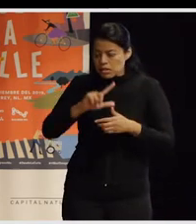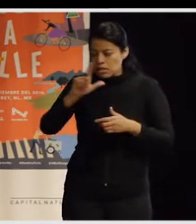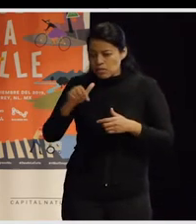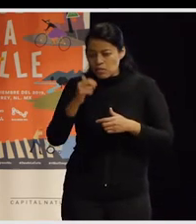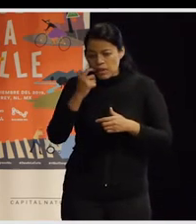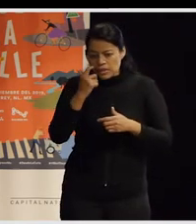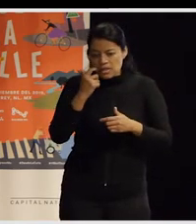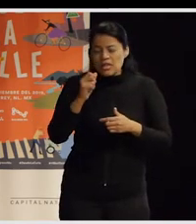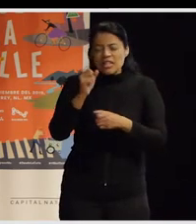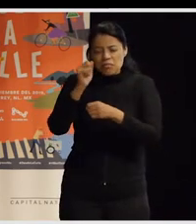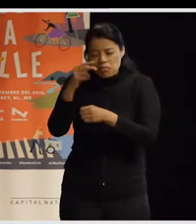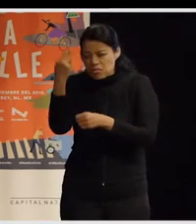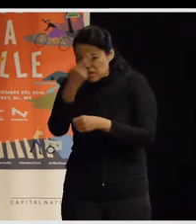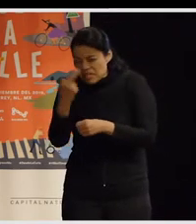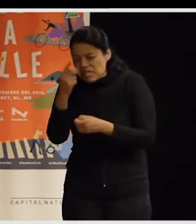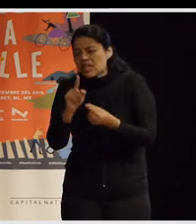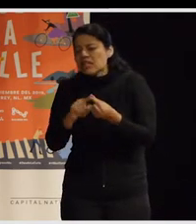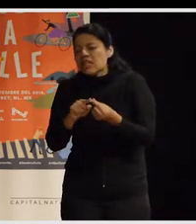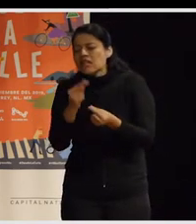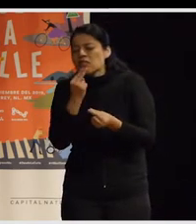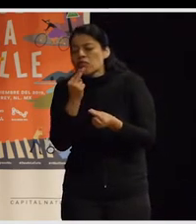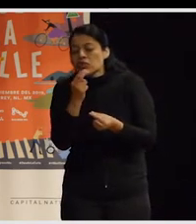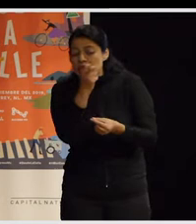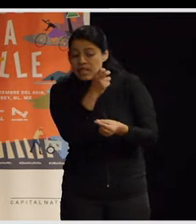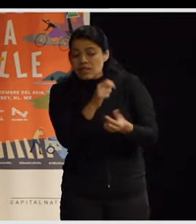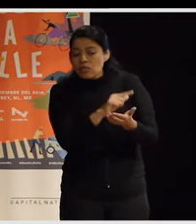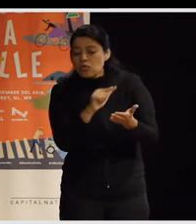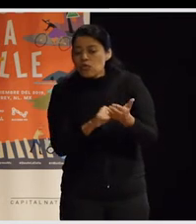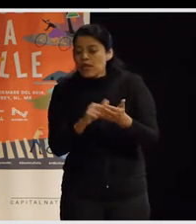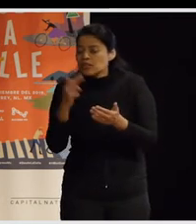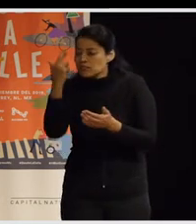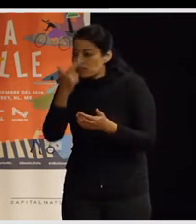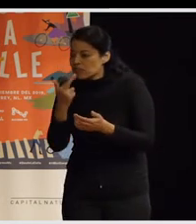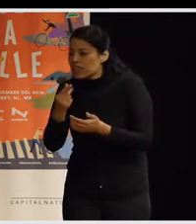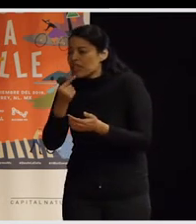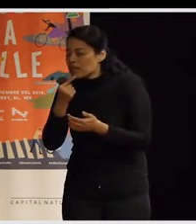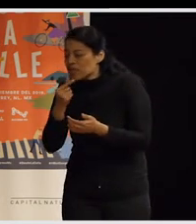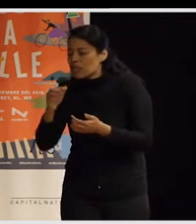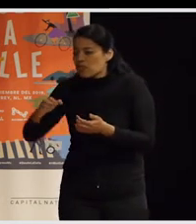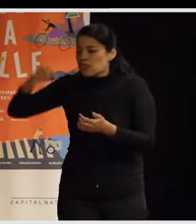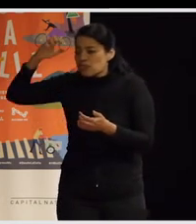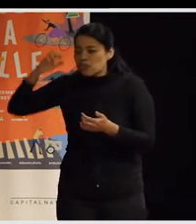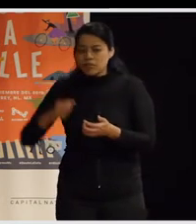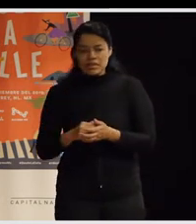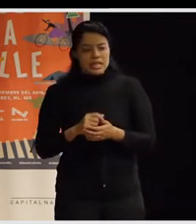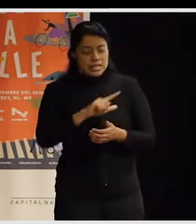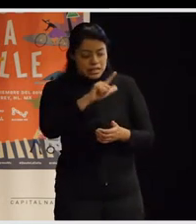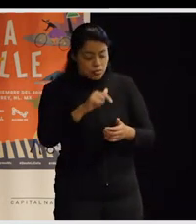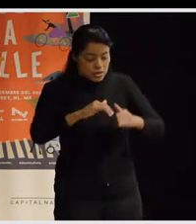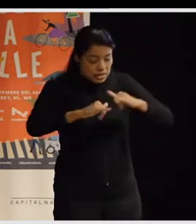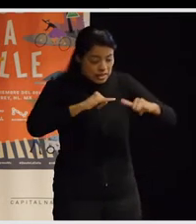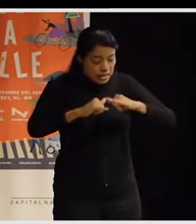quién los usaba, ¿no? Las personas mayores, adultos, jóvenes o la infancia y luego en este mismo mapa analizar cuáles serían los